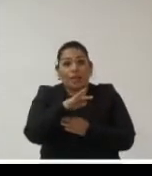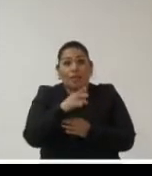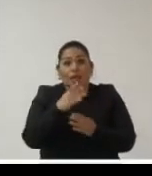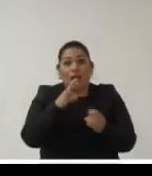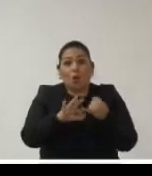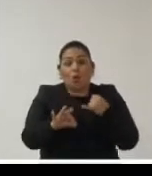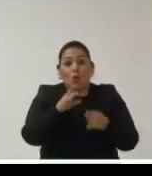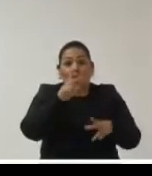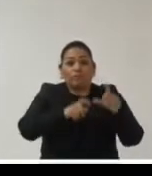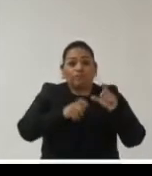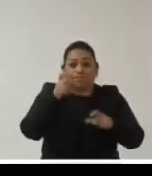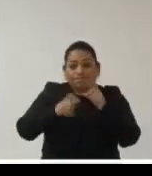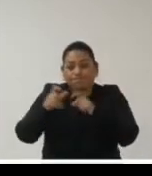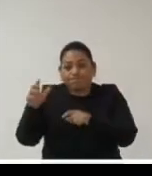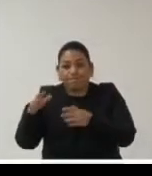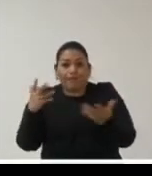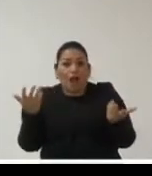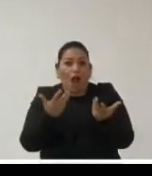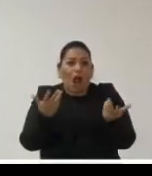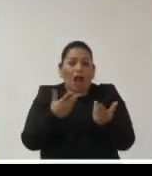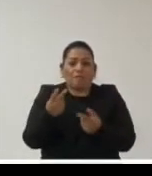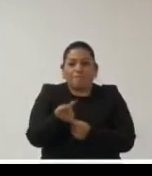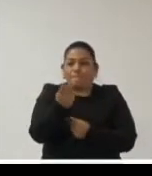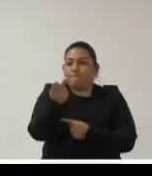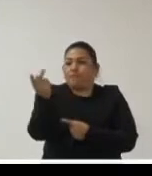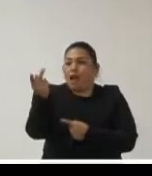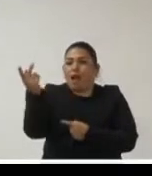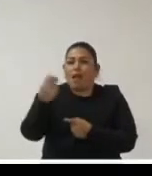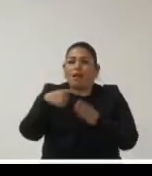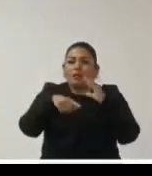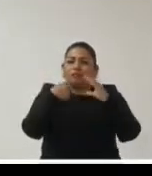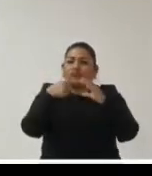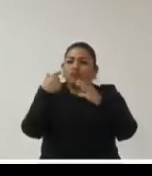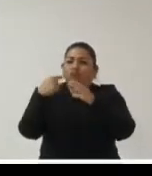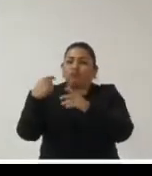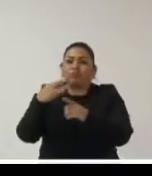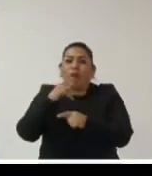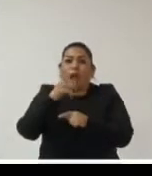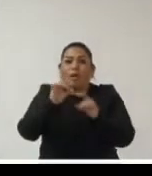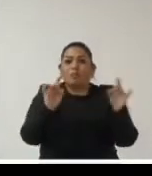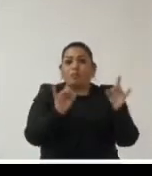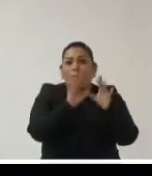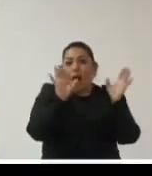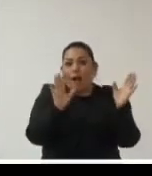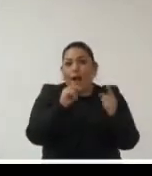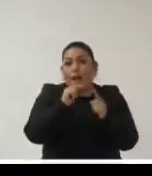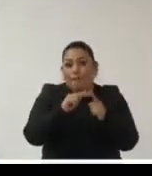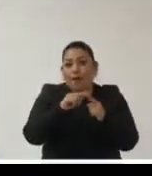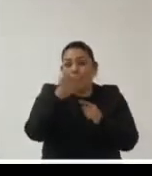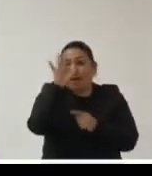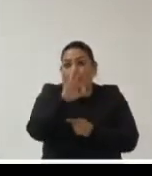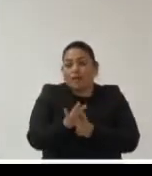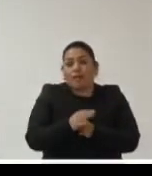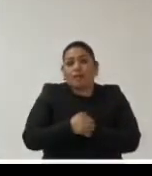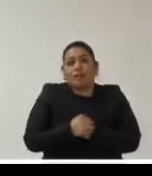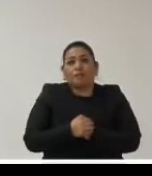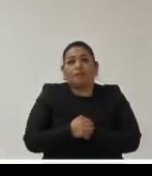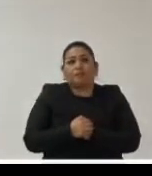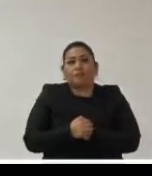la última medición que alcanzamos a hacer previo a la pandemia en nuestra encuesta nacional de transparencia este porcentaje sude al 93